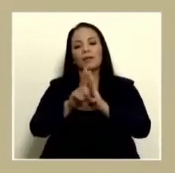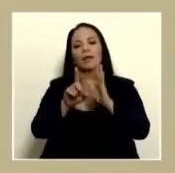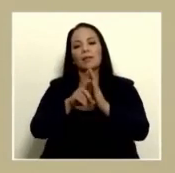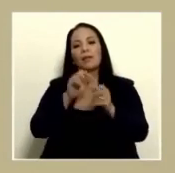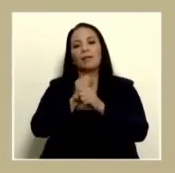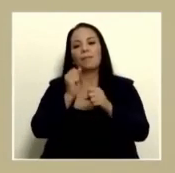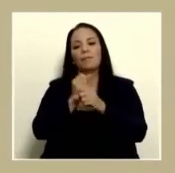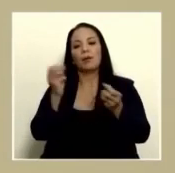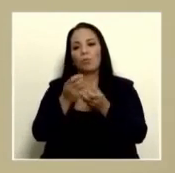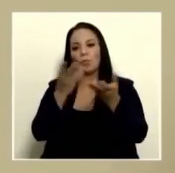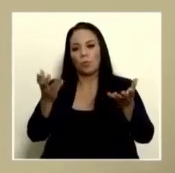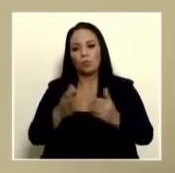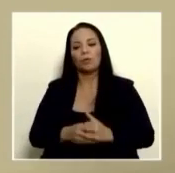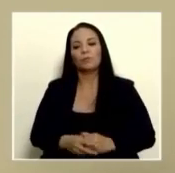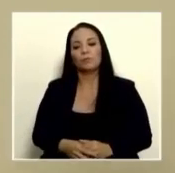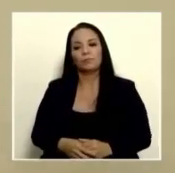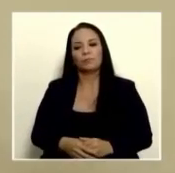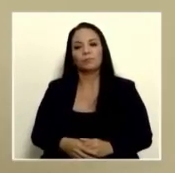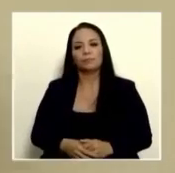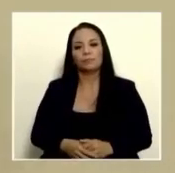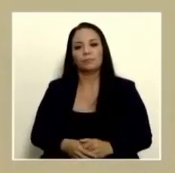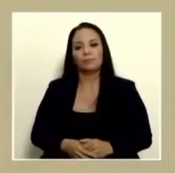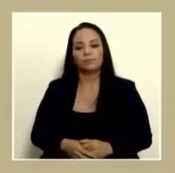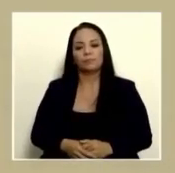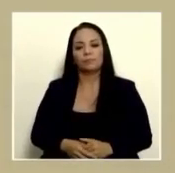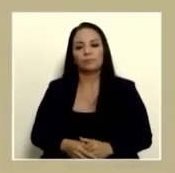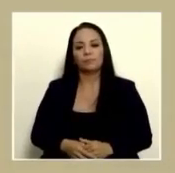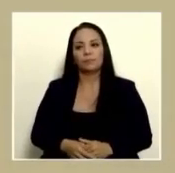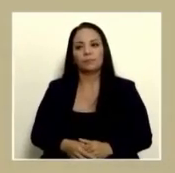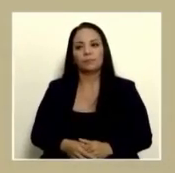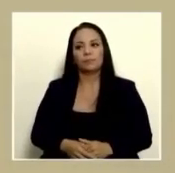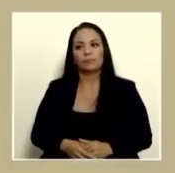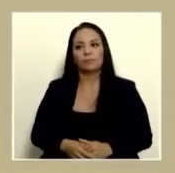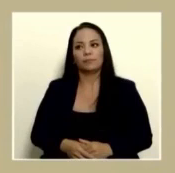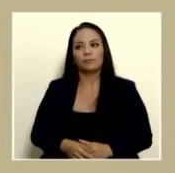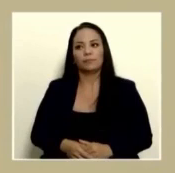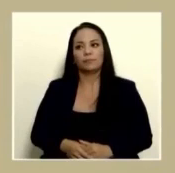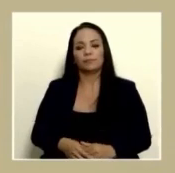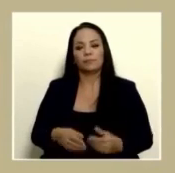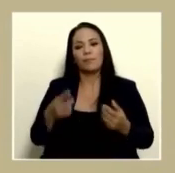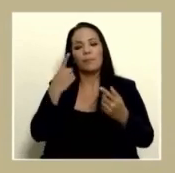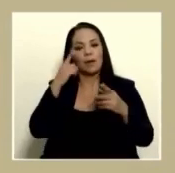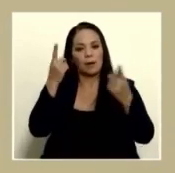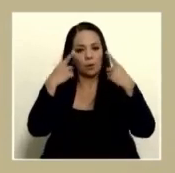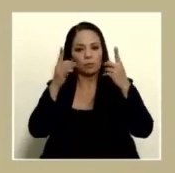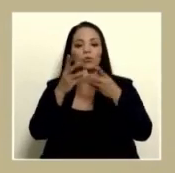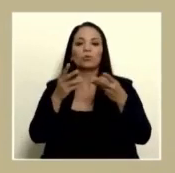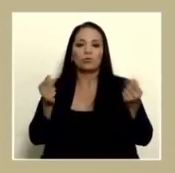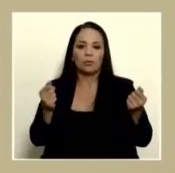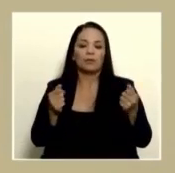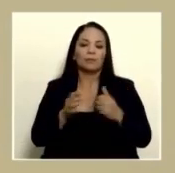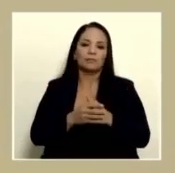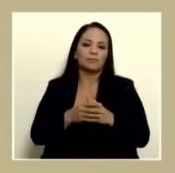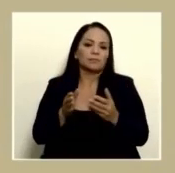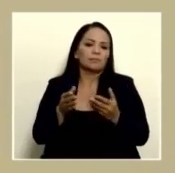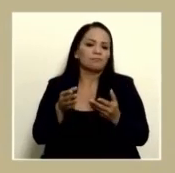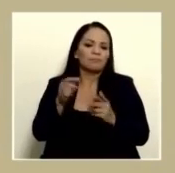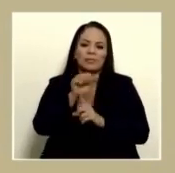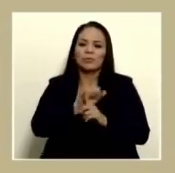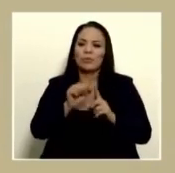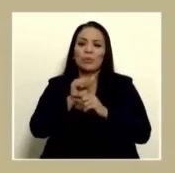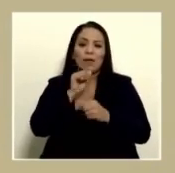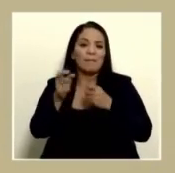empleo público este en para solucionar lo que se ha vuelto inmanejable